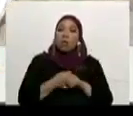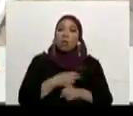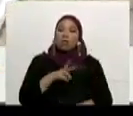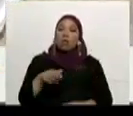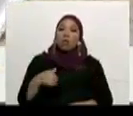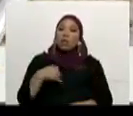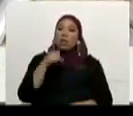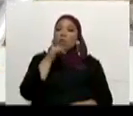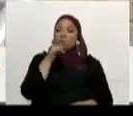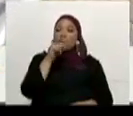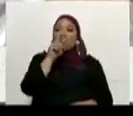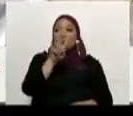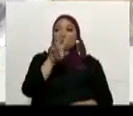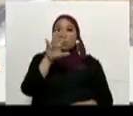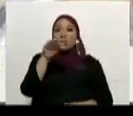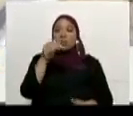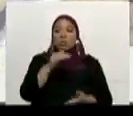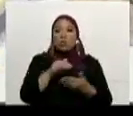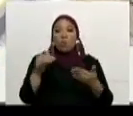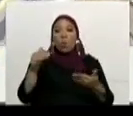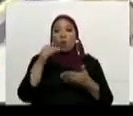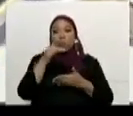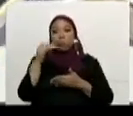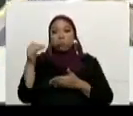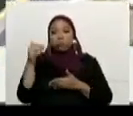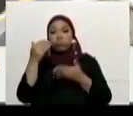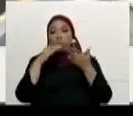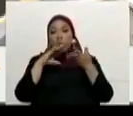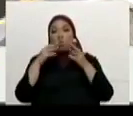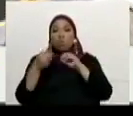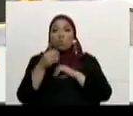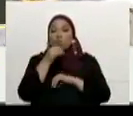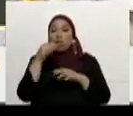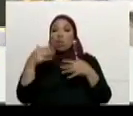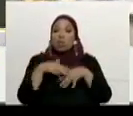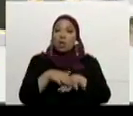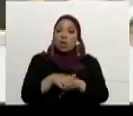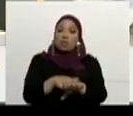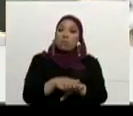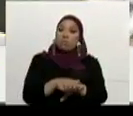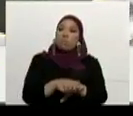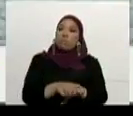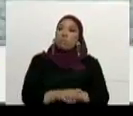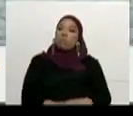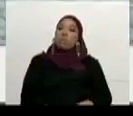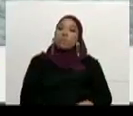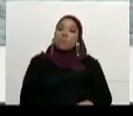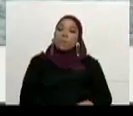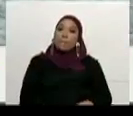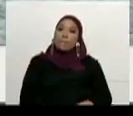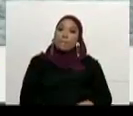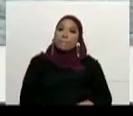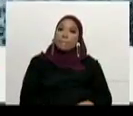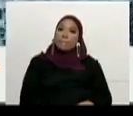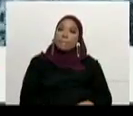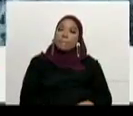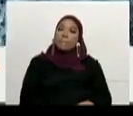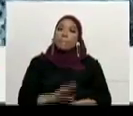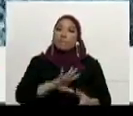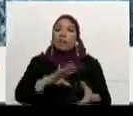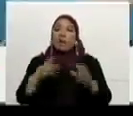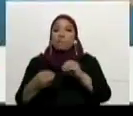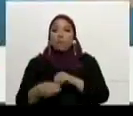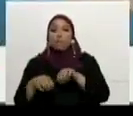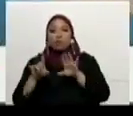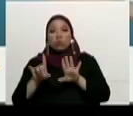235 litros por segundo. Aquí hicimos una recuperación integral, cambiamos los seis aireadores,